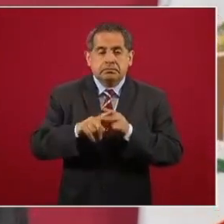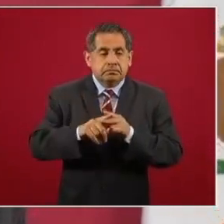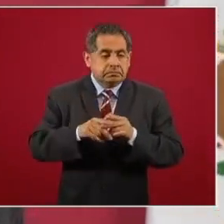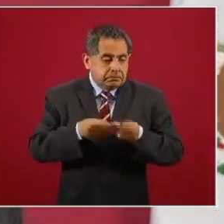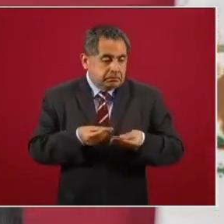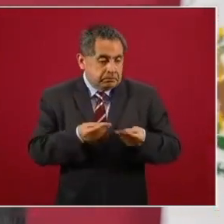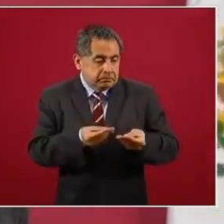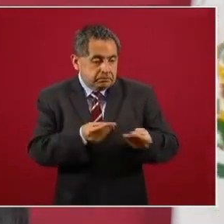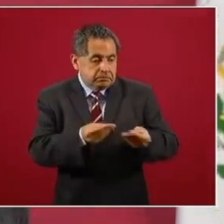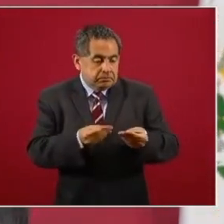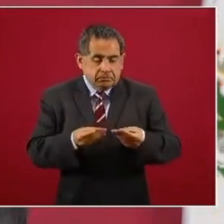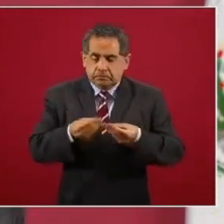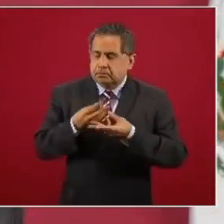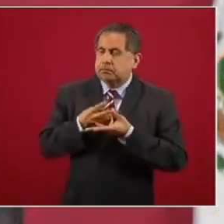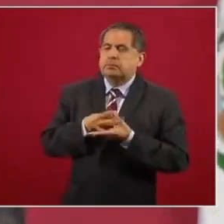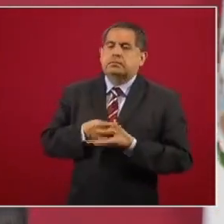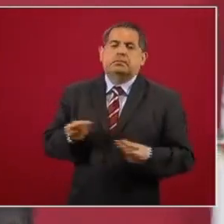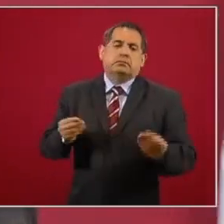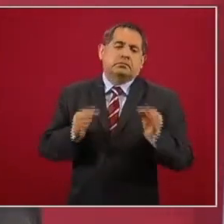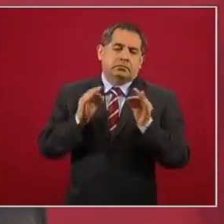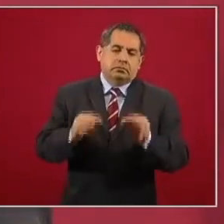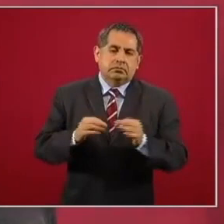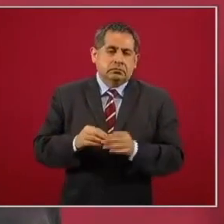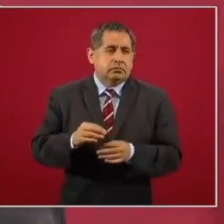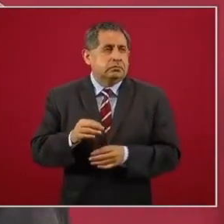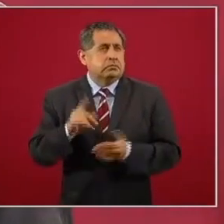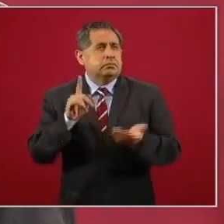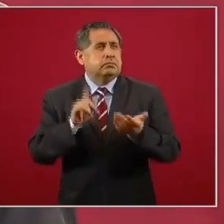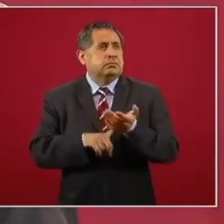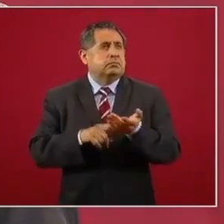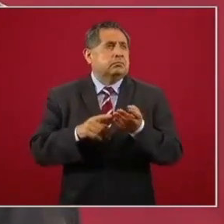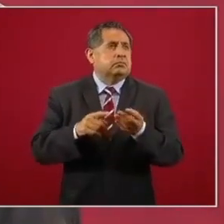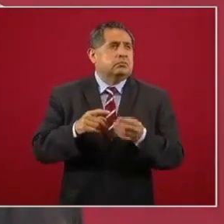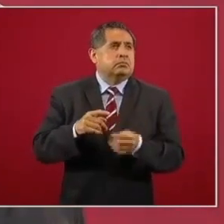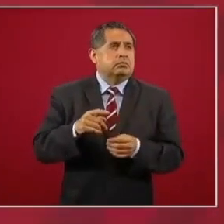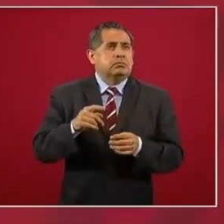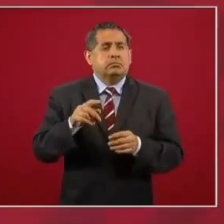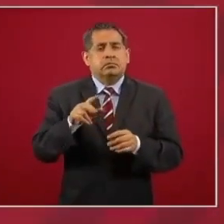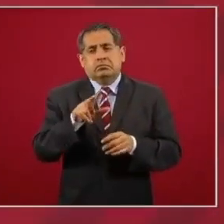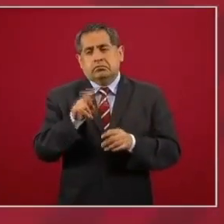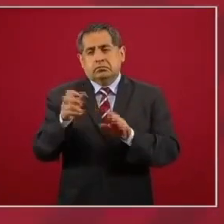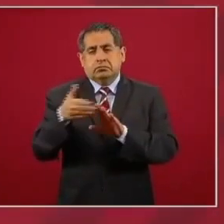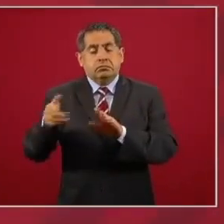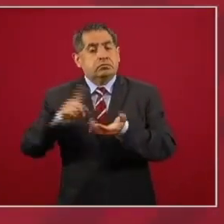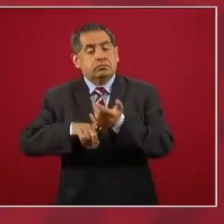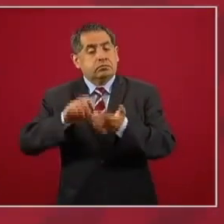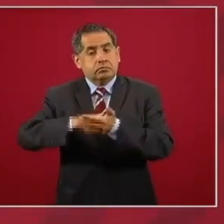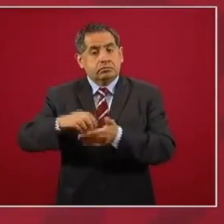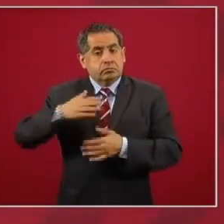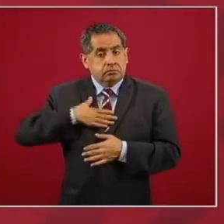a mediados del siglo XIX. En mi estado, Tabasco,